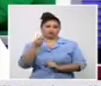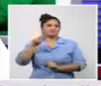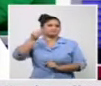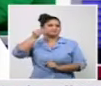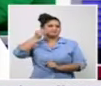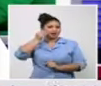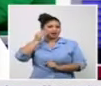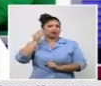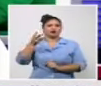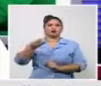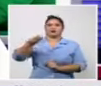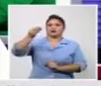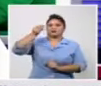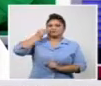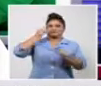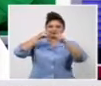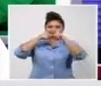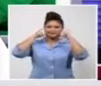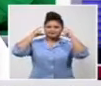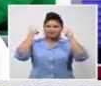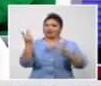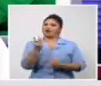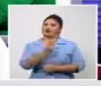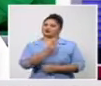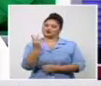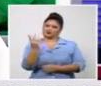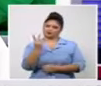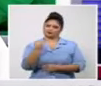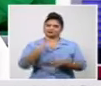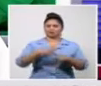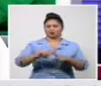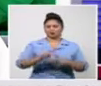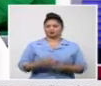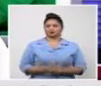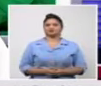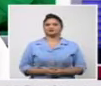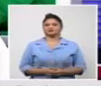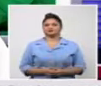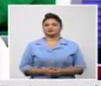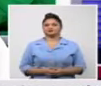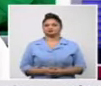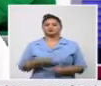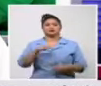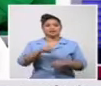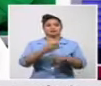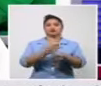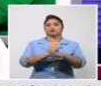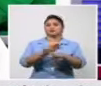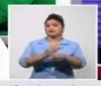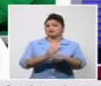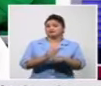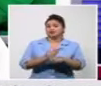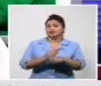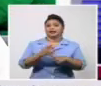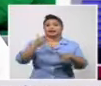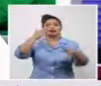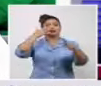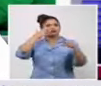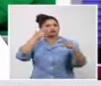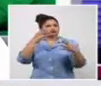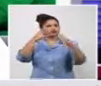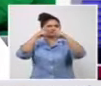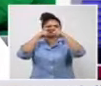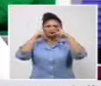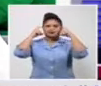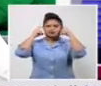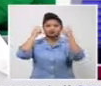pues apaga la vela entonces eso demuestra la importancia porque queda claro que